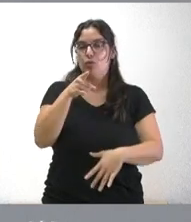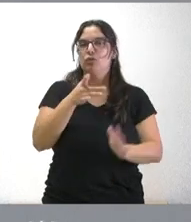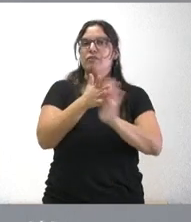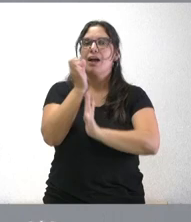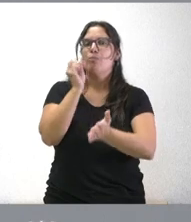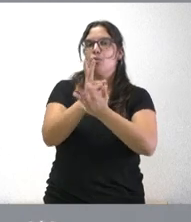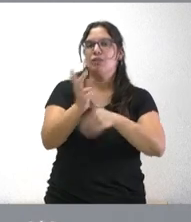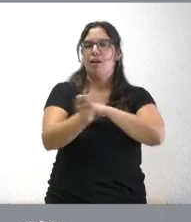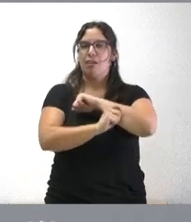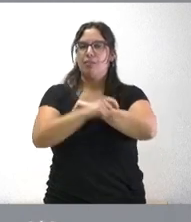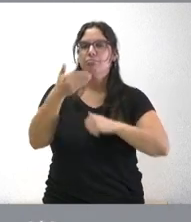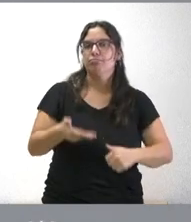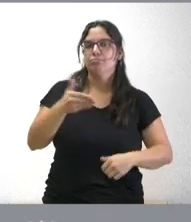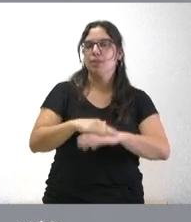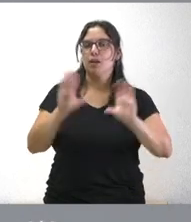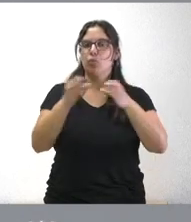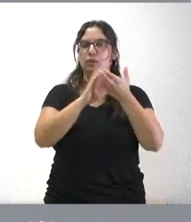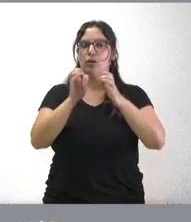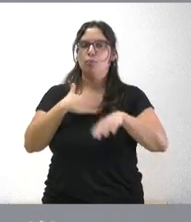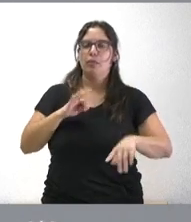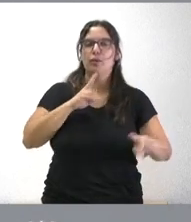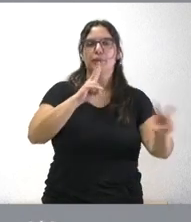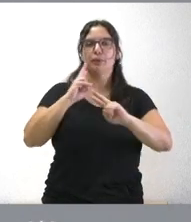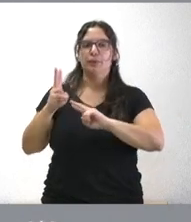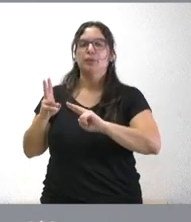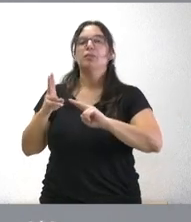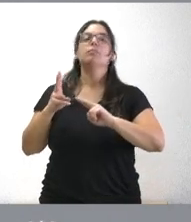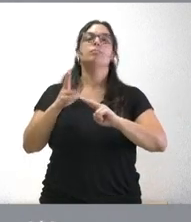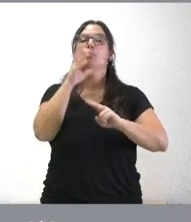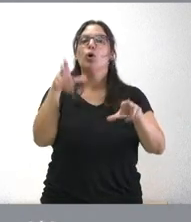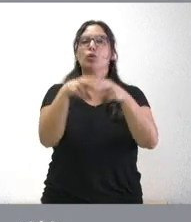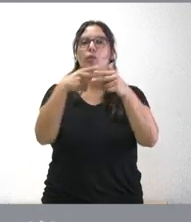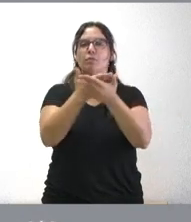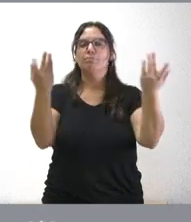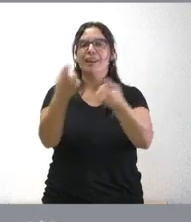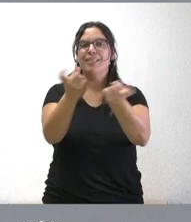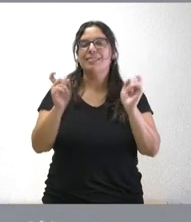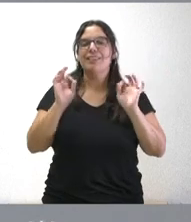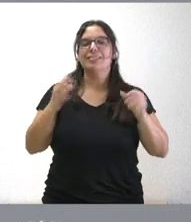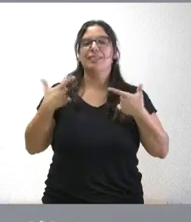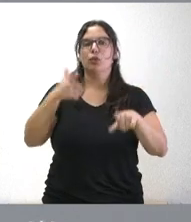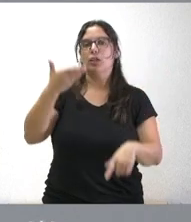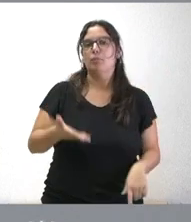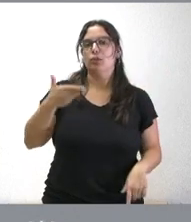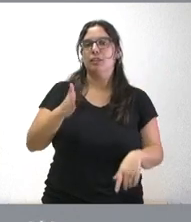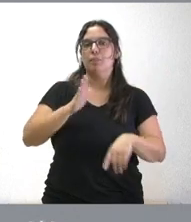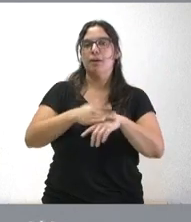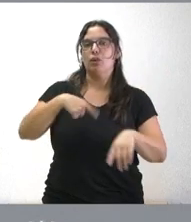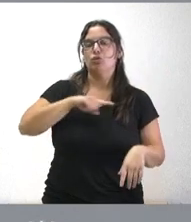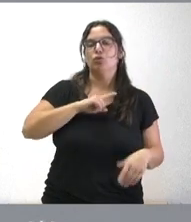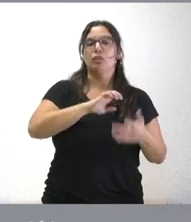estratégica de la Junta de Castilla y León para dar respuesta a las necesidades sociales y de empleabilidad en un sector tan importante para Castilla y León como es el sector agrario y